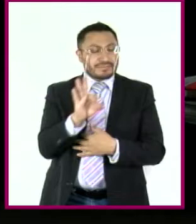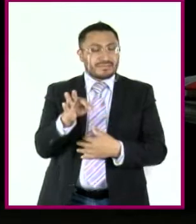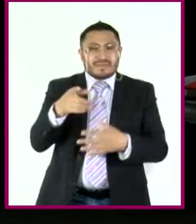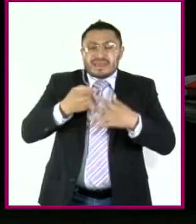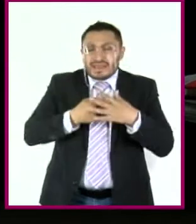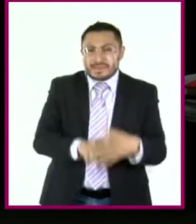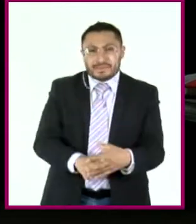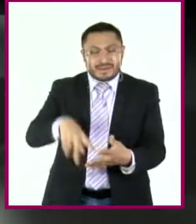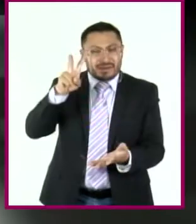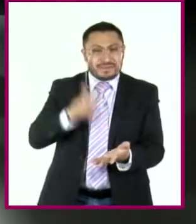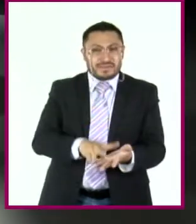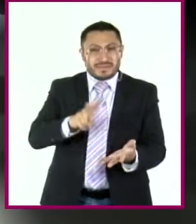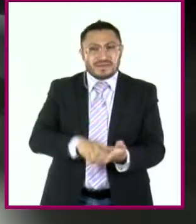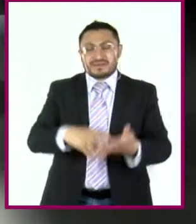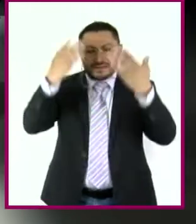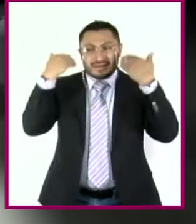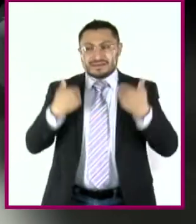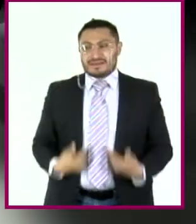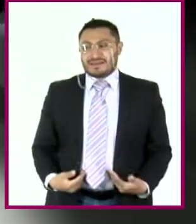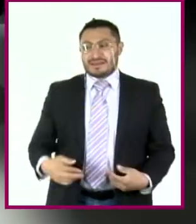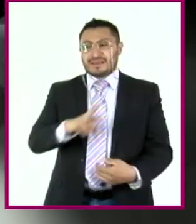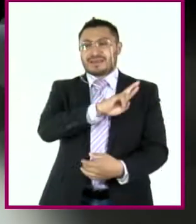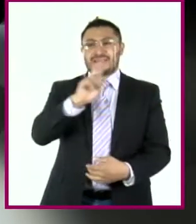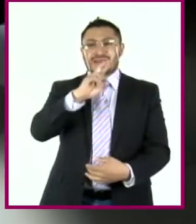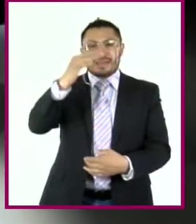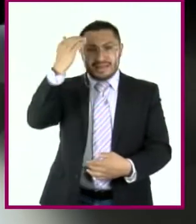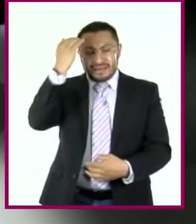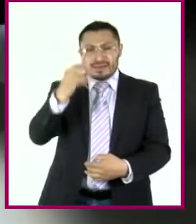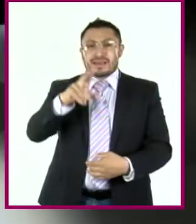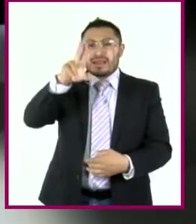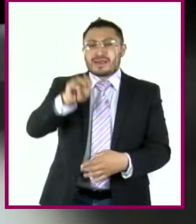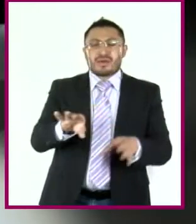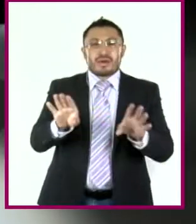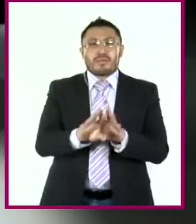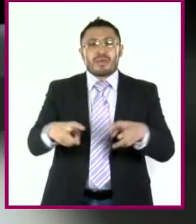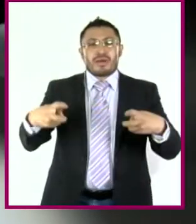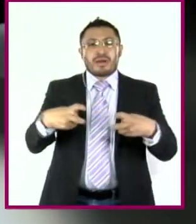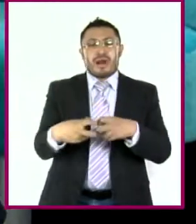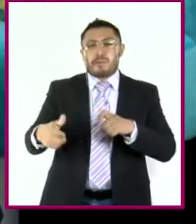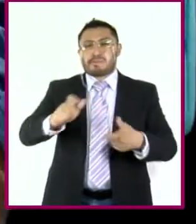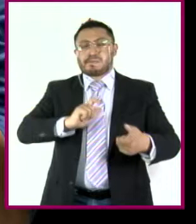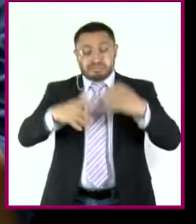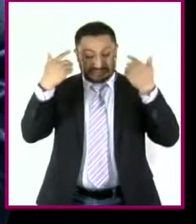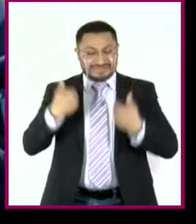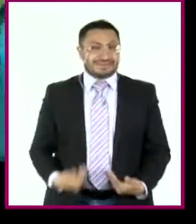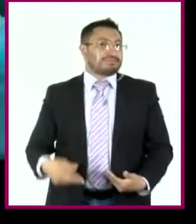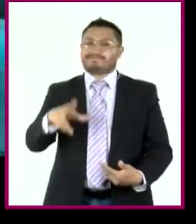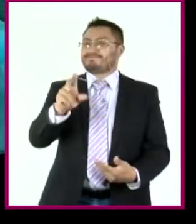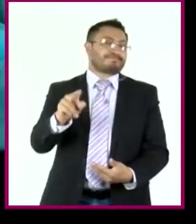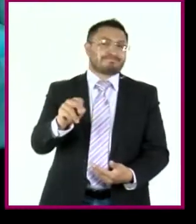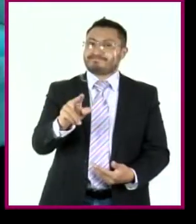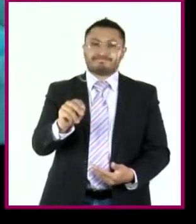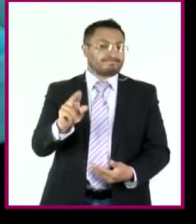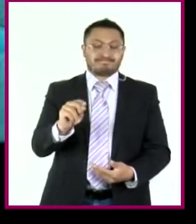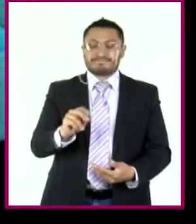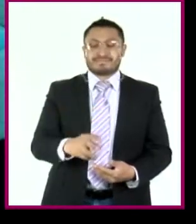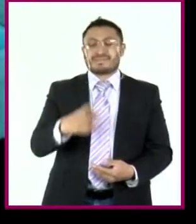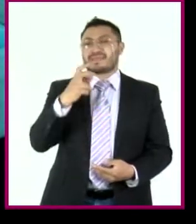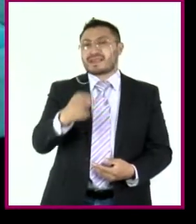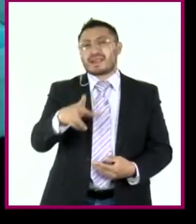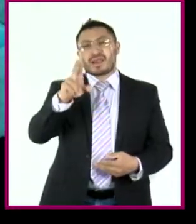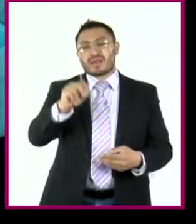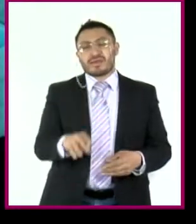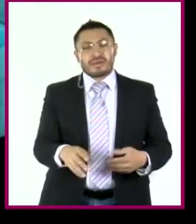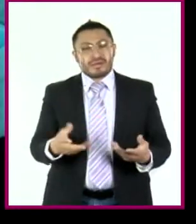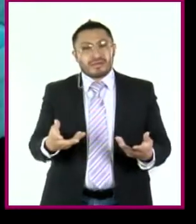nuestra persona y reconocer que no somos de ULE, ¿no será una gran manera